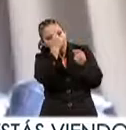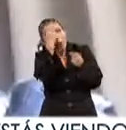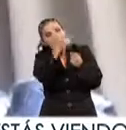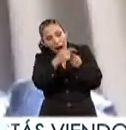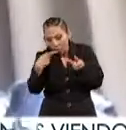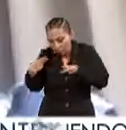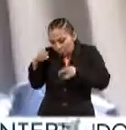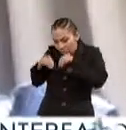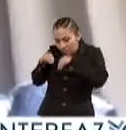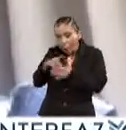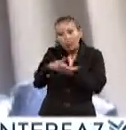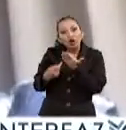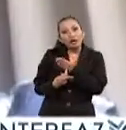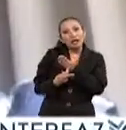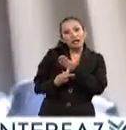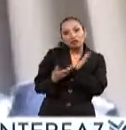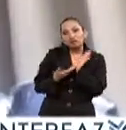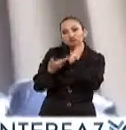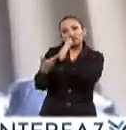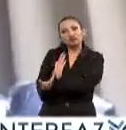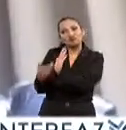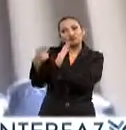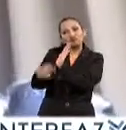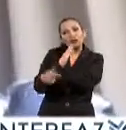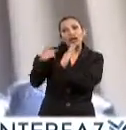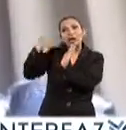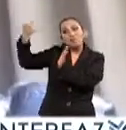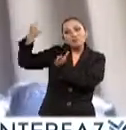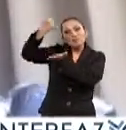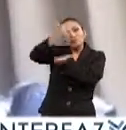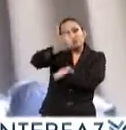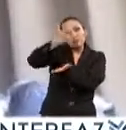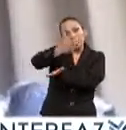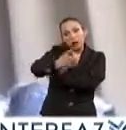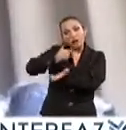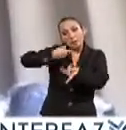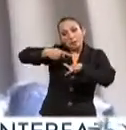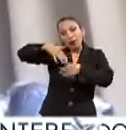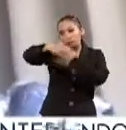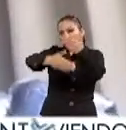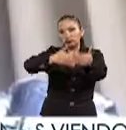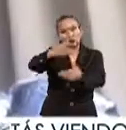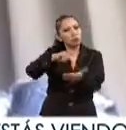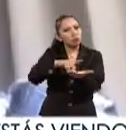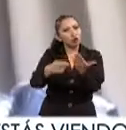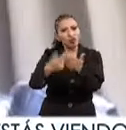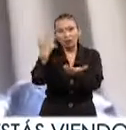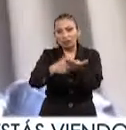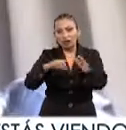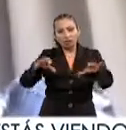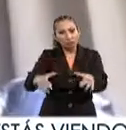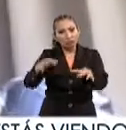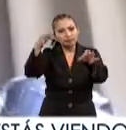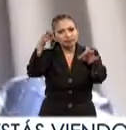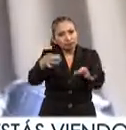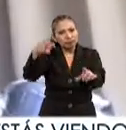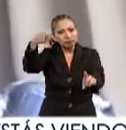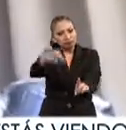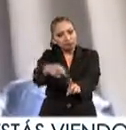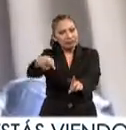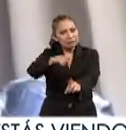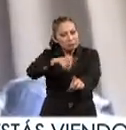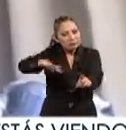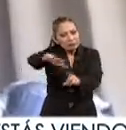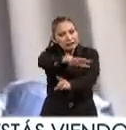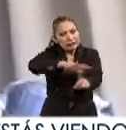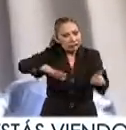poder proponer proyectos poder bajar recursos y poder desarrollar esos proyectos de manera concreta de manera